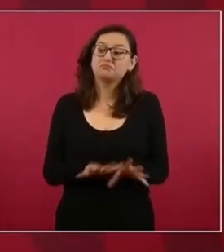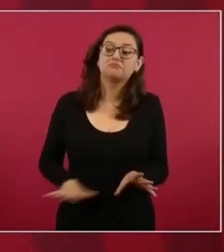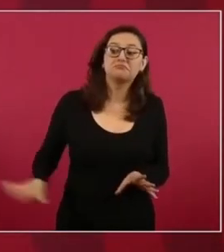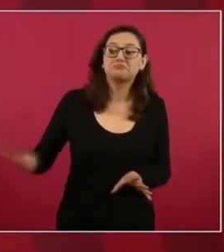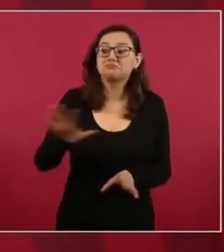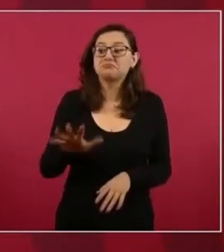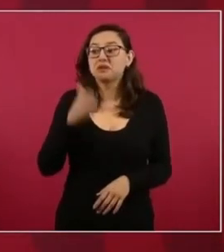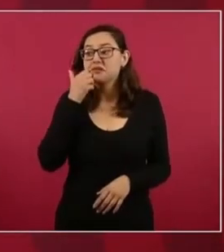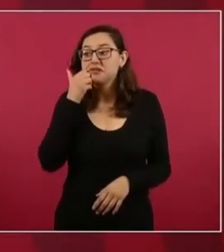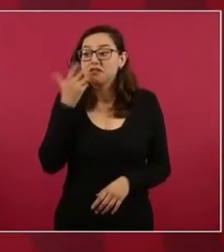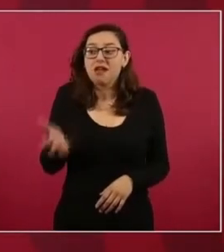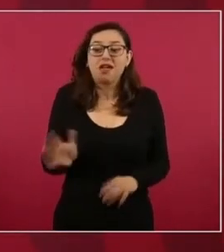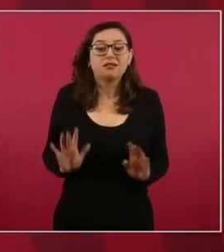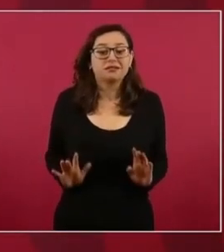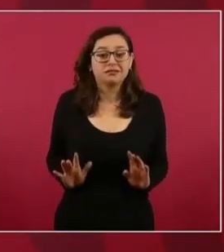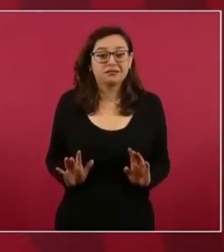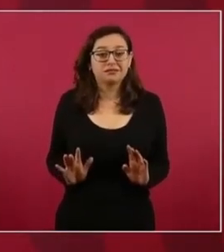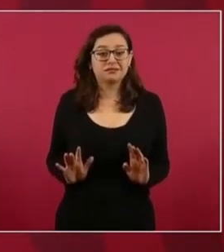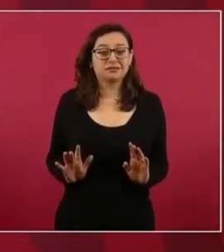y no menospreciar